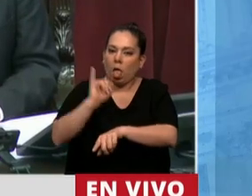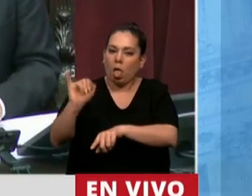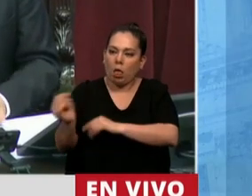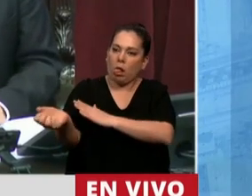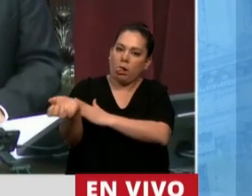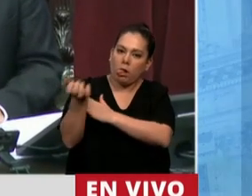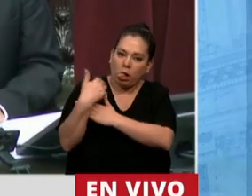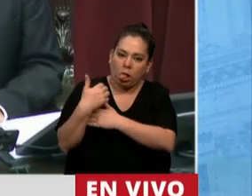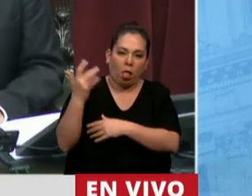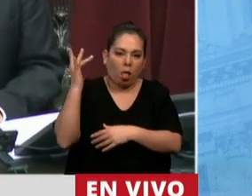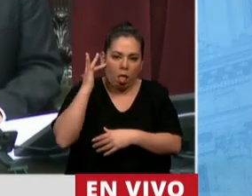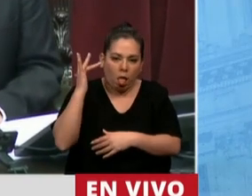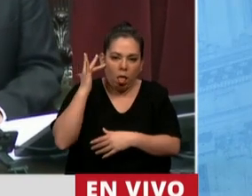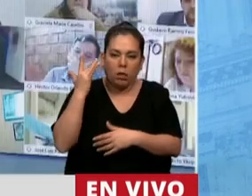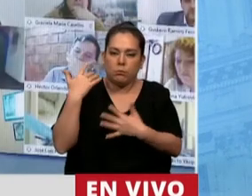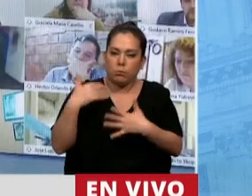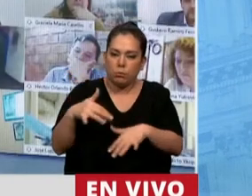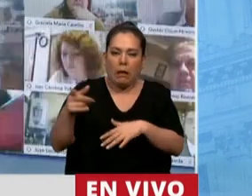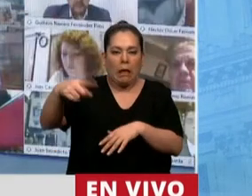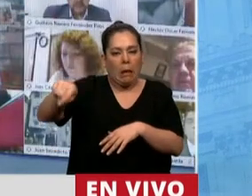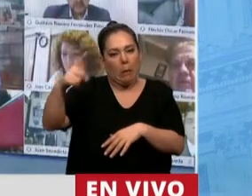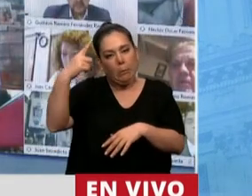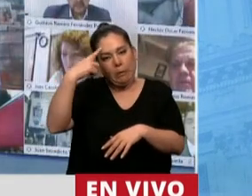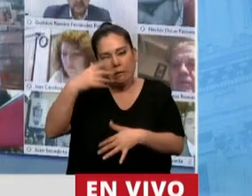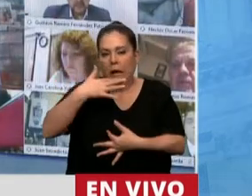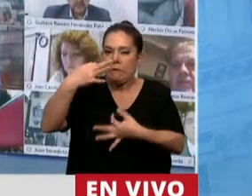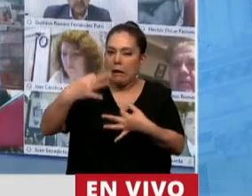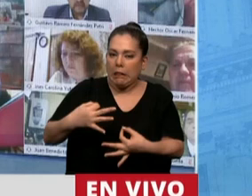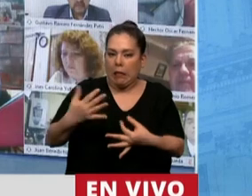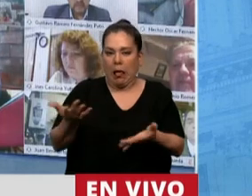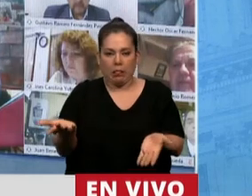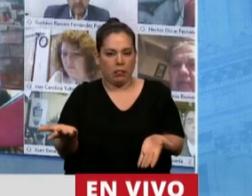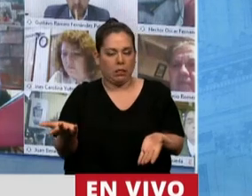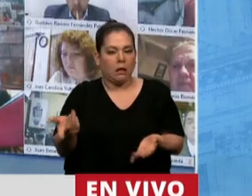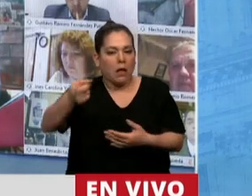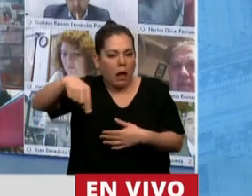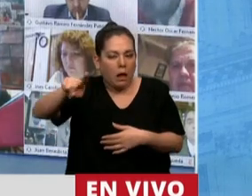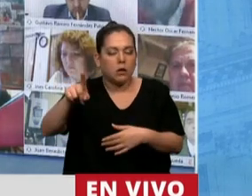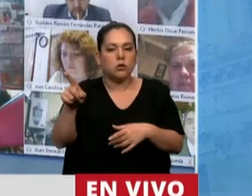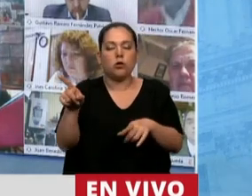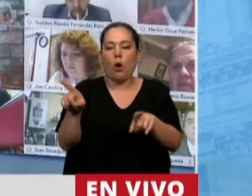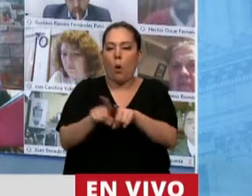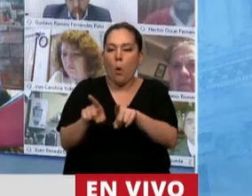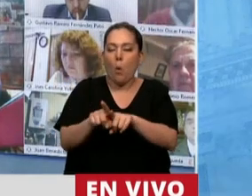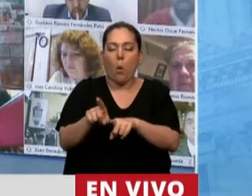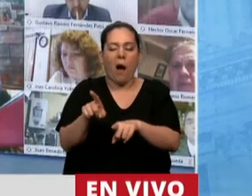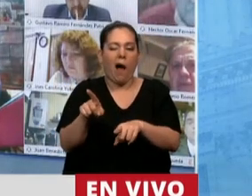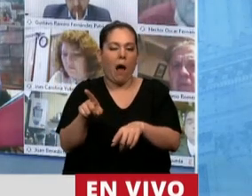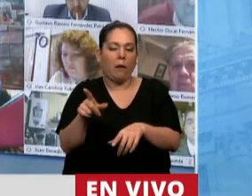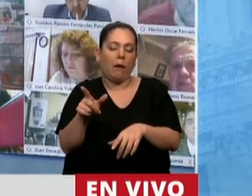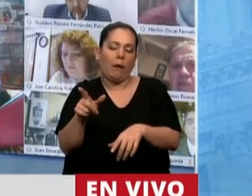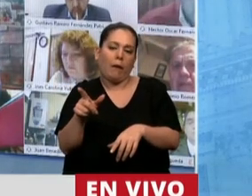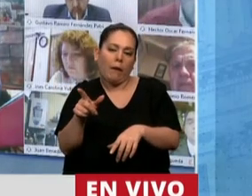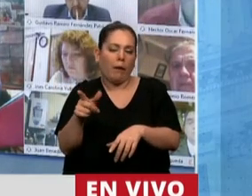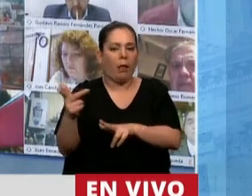creen que son los dueños de la verdad, a quienes se toman el atrevimiento